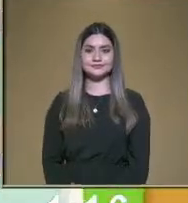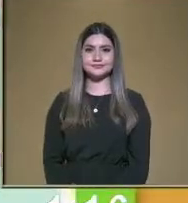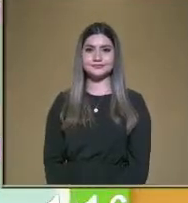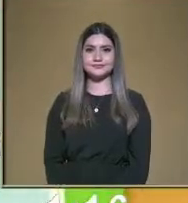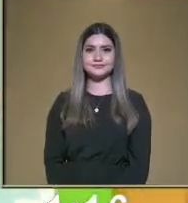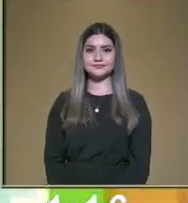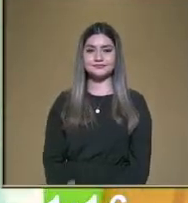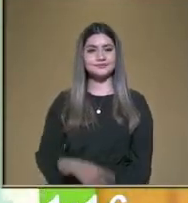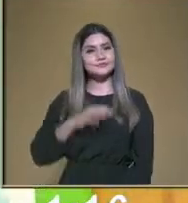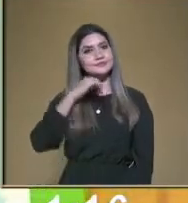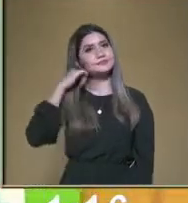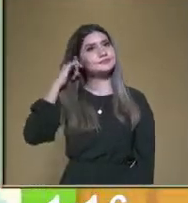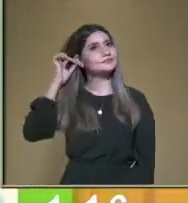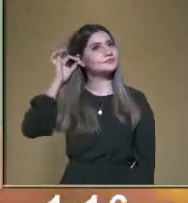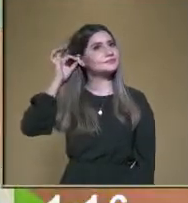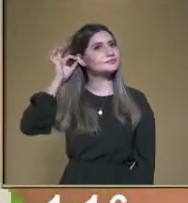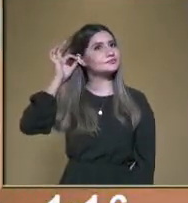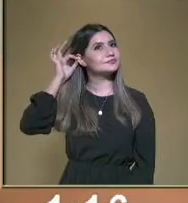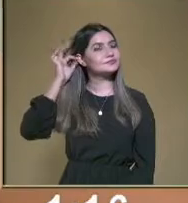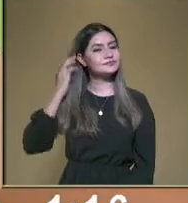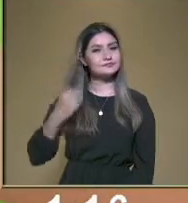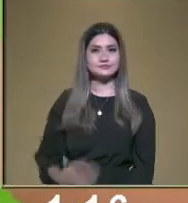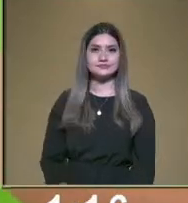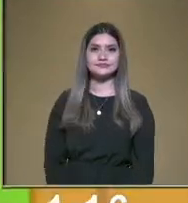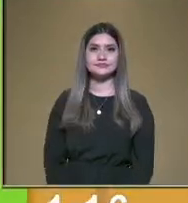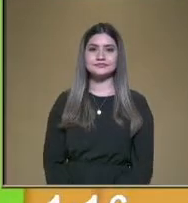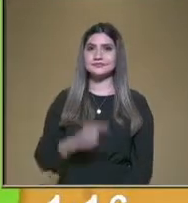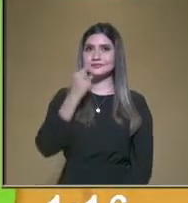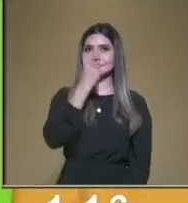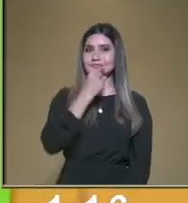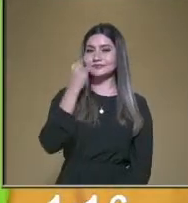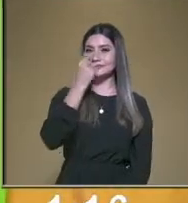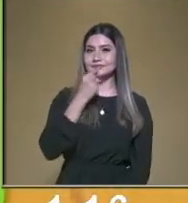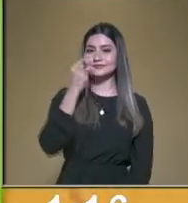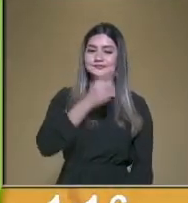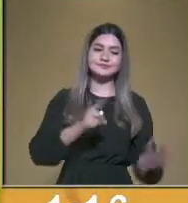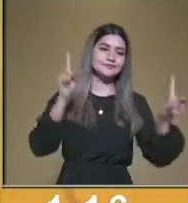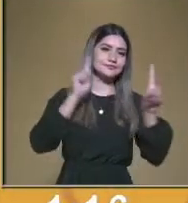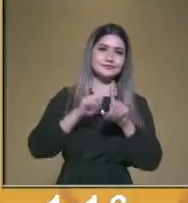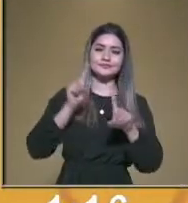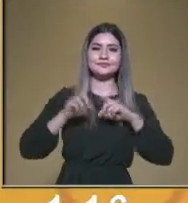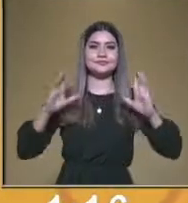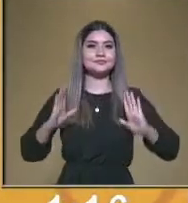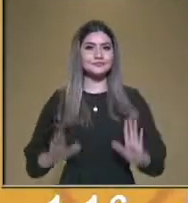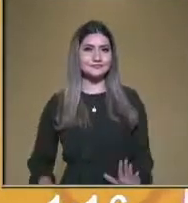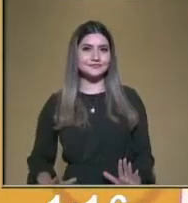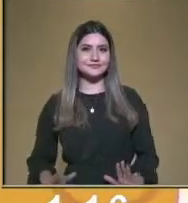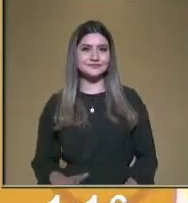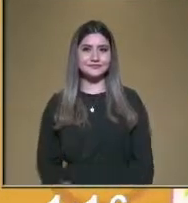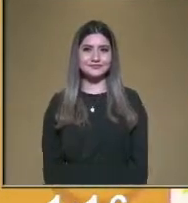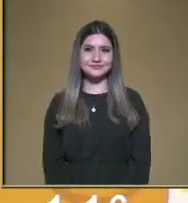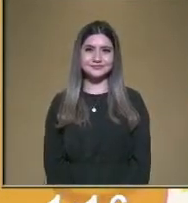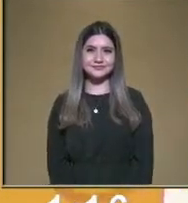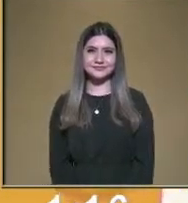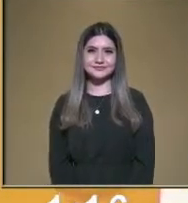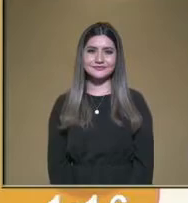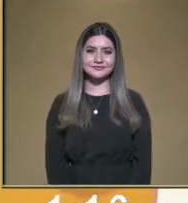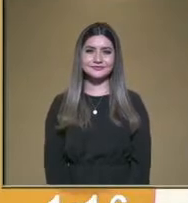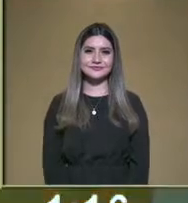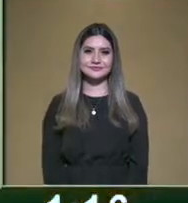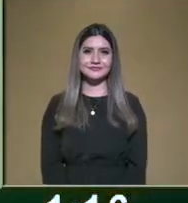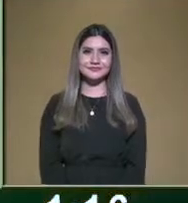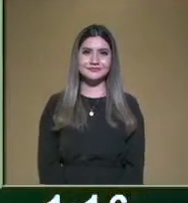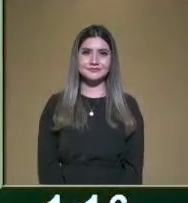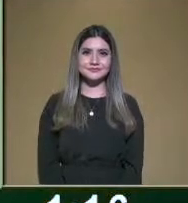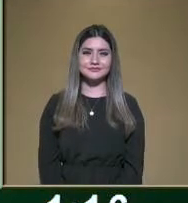nacastli, orejas, yacatzoli, nariz. Bueno, es algunas partes del cuerpo que podemos mencionar que hemos elaborado.